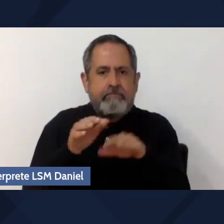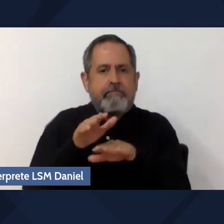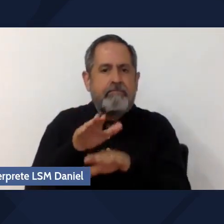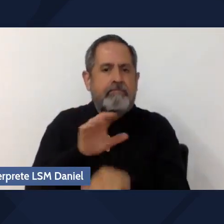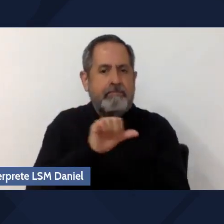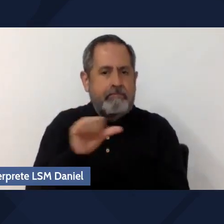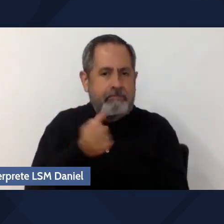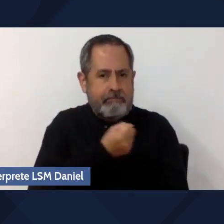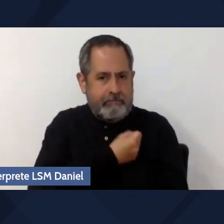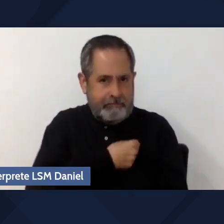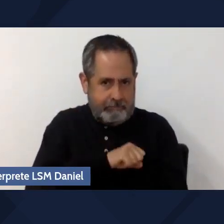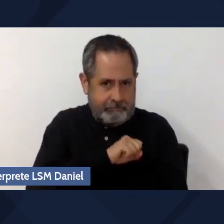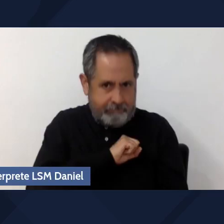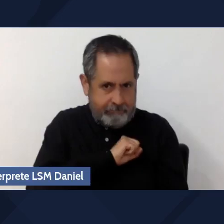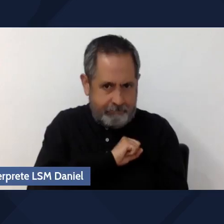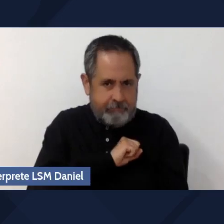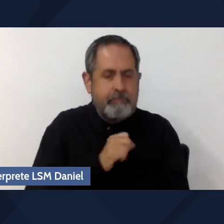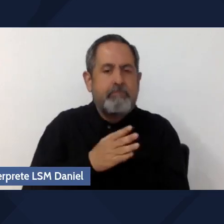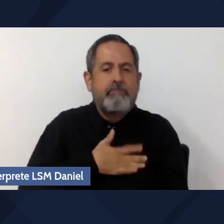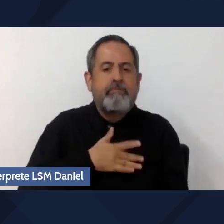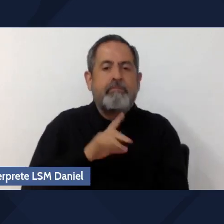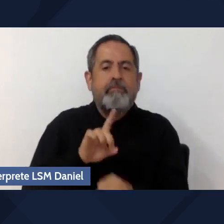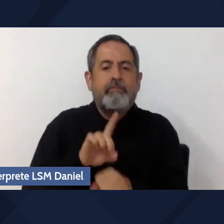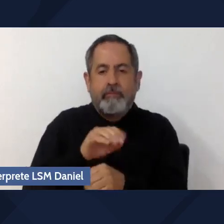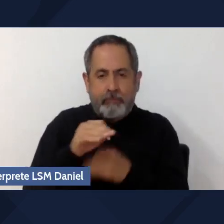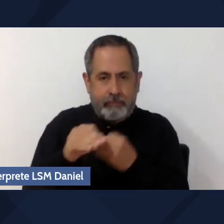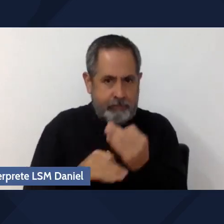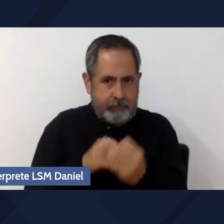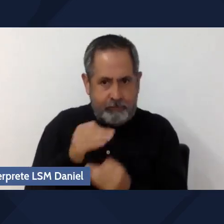día, tengan todas y tengan todos,